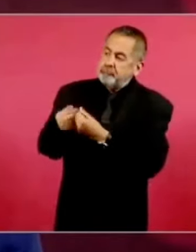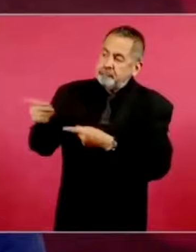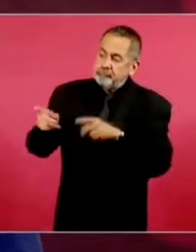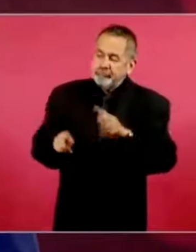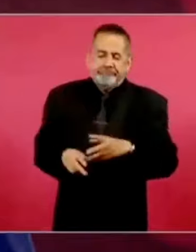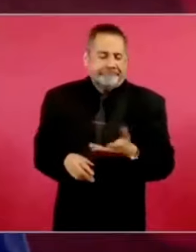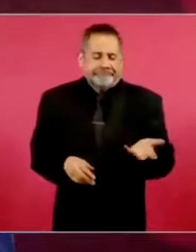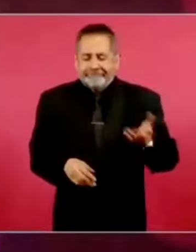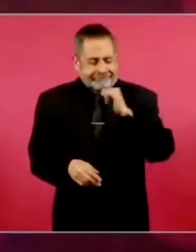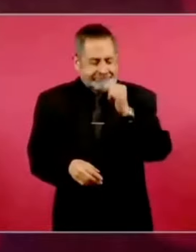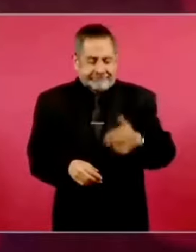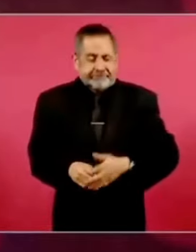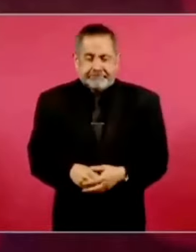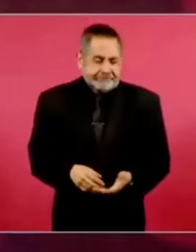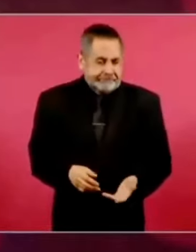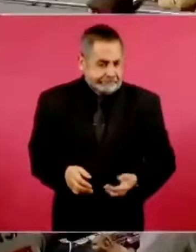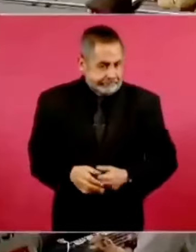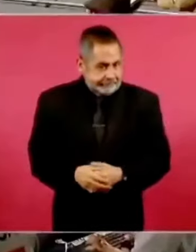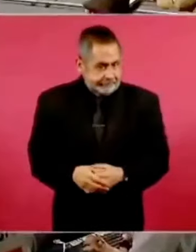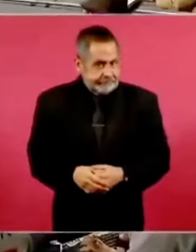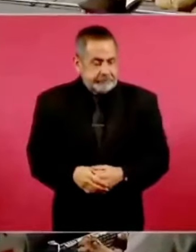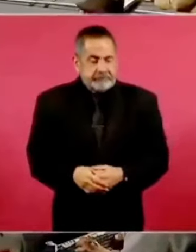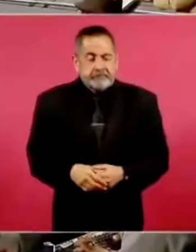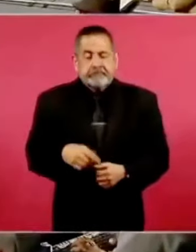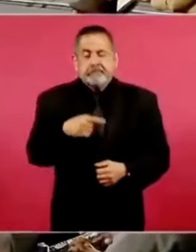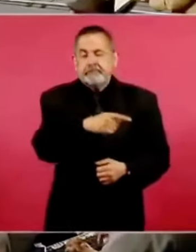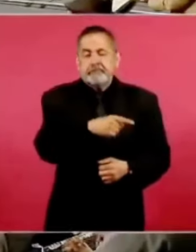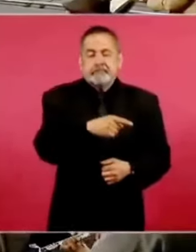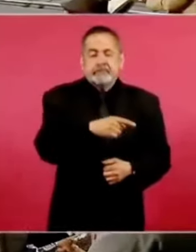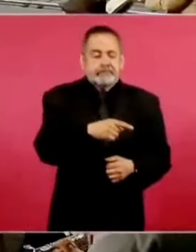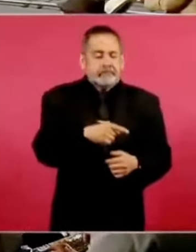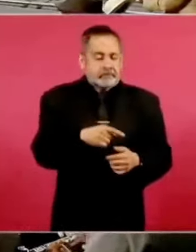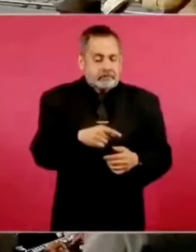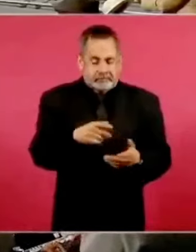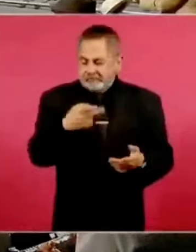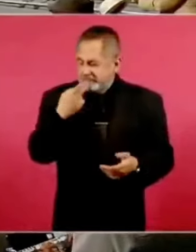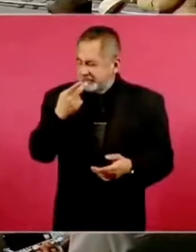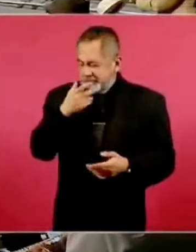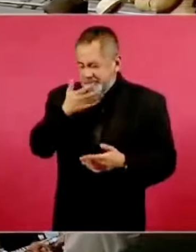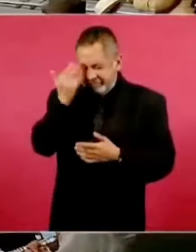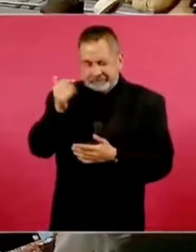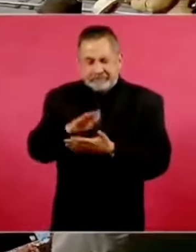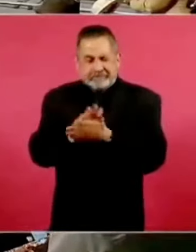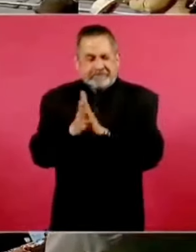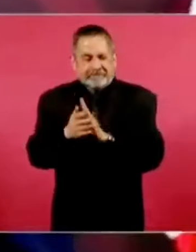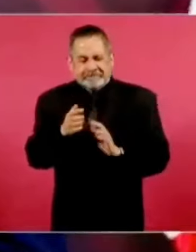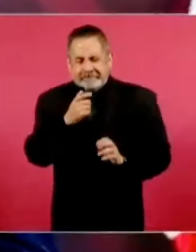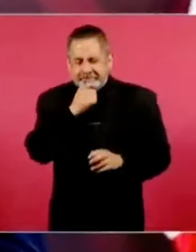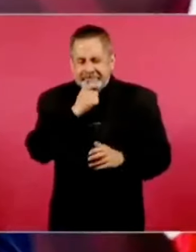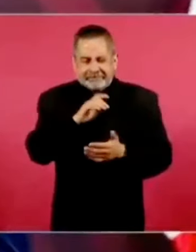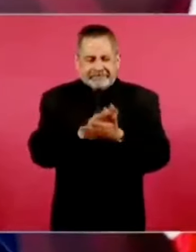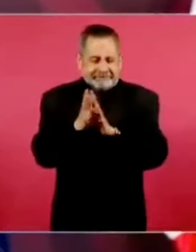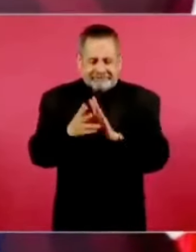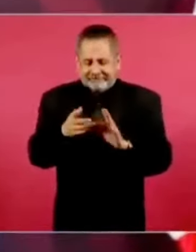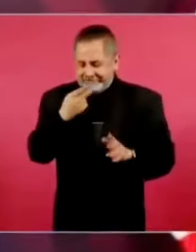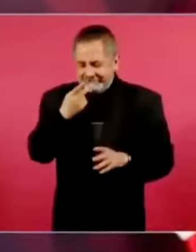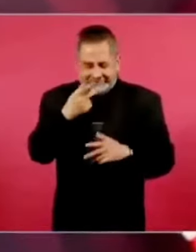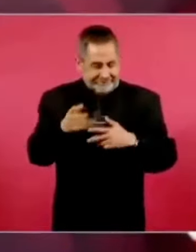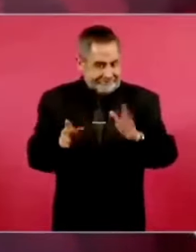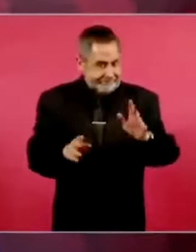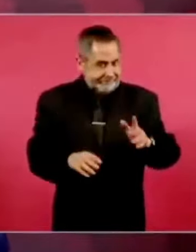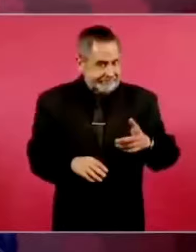El mensaje, como no sé traducirlo y ya no lo voy a repetir,